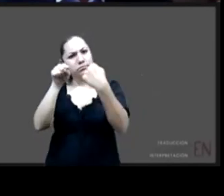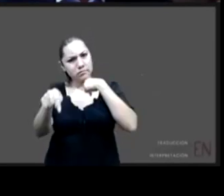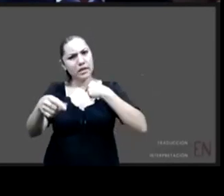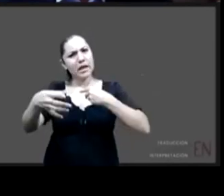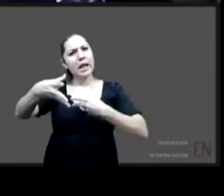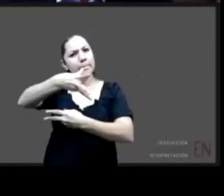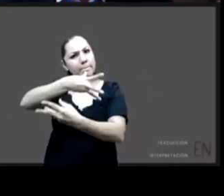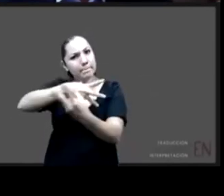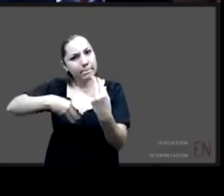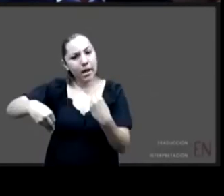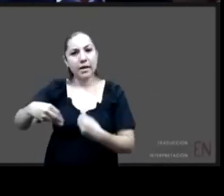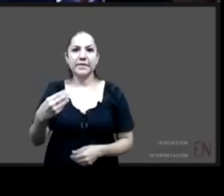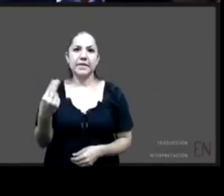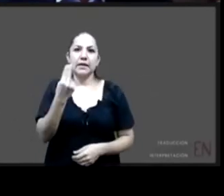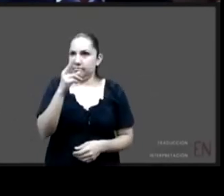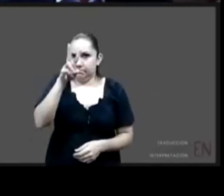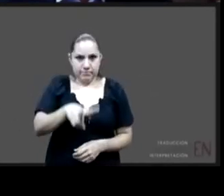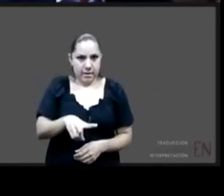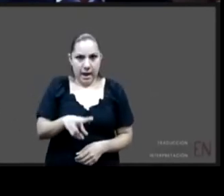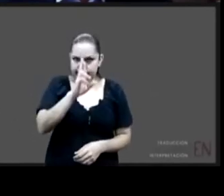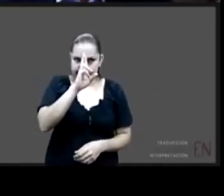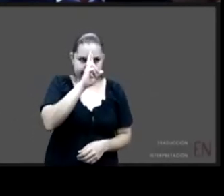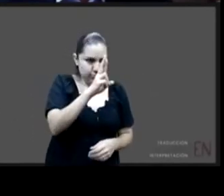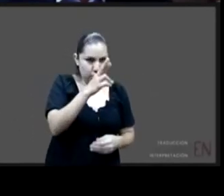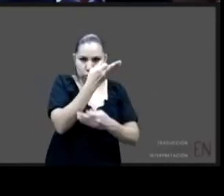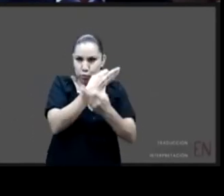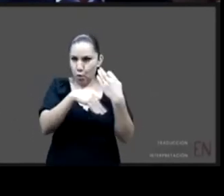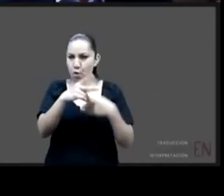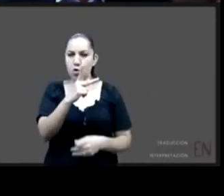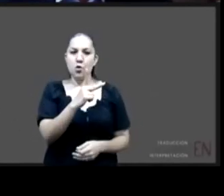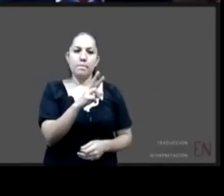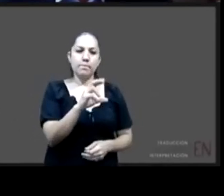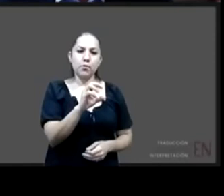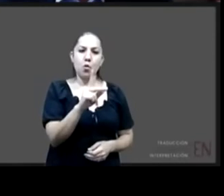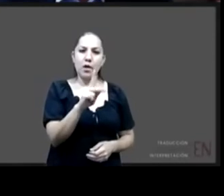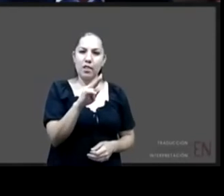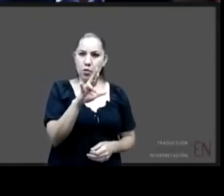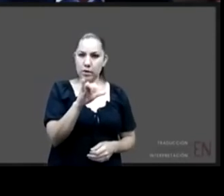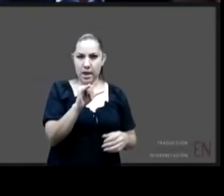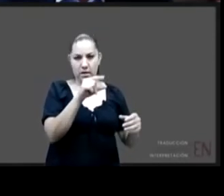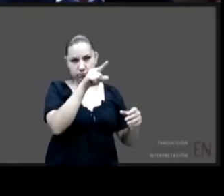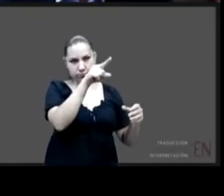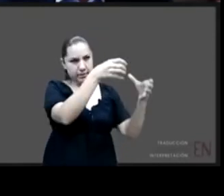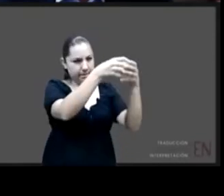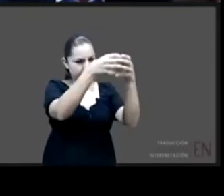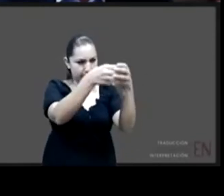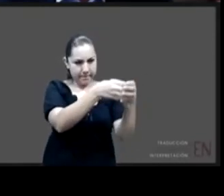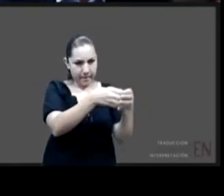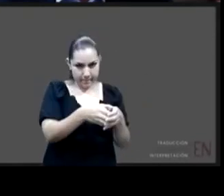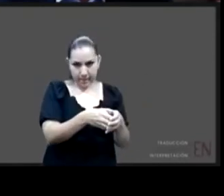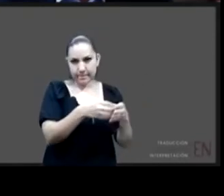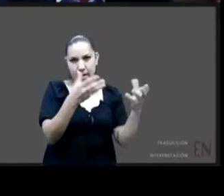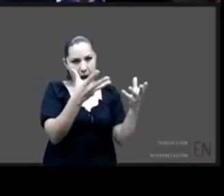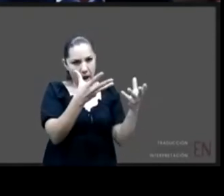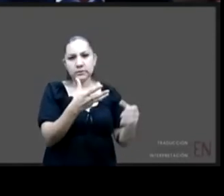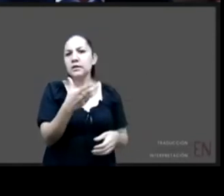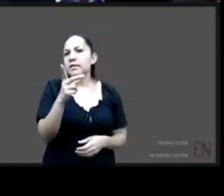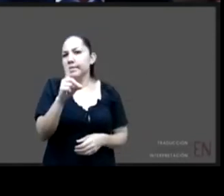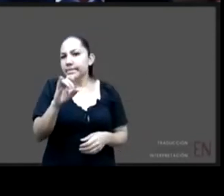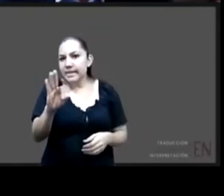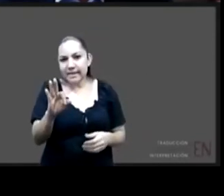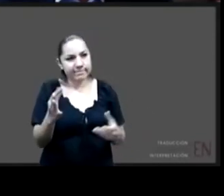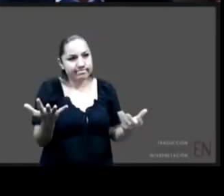impactantes que hacen las procuradurías y el DIF digamos un psicólogo joven que